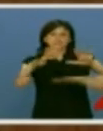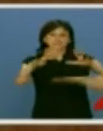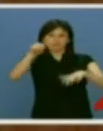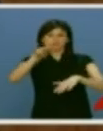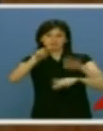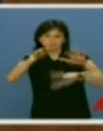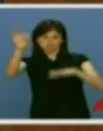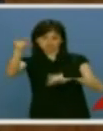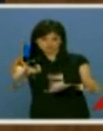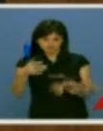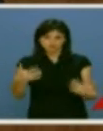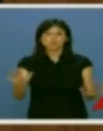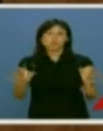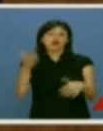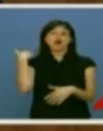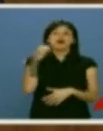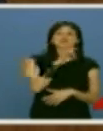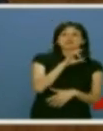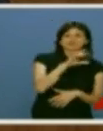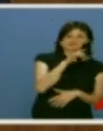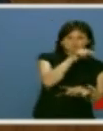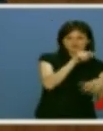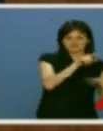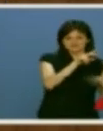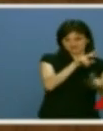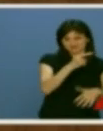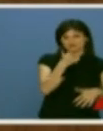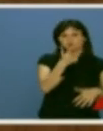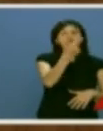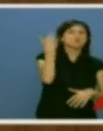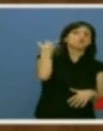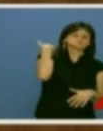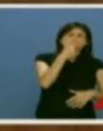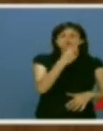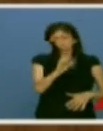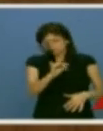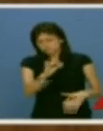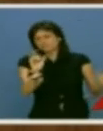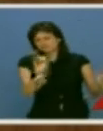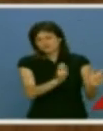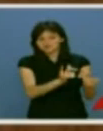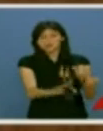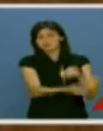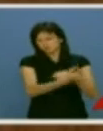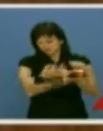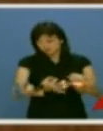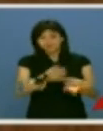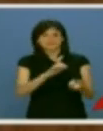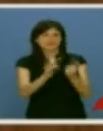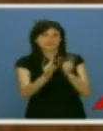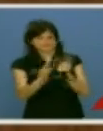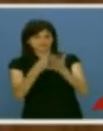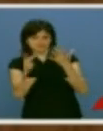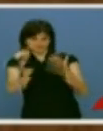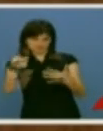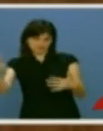% y estábamos en el 15,77%, cuando ustedes se comprometieron precisamente al pleno empleo juvenil. El